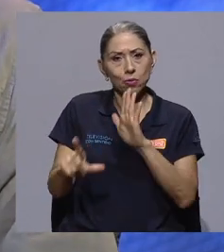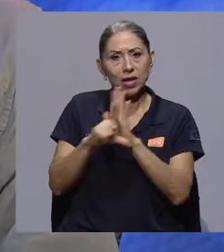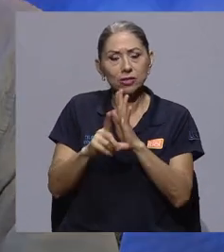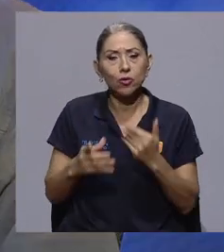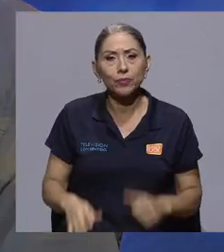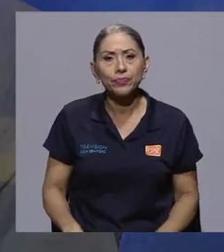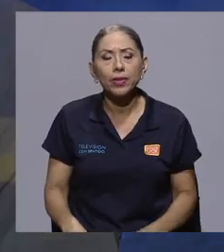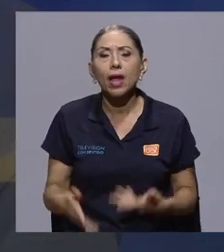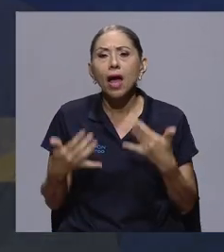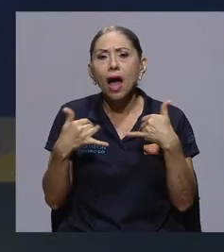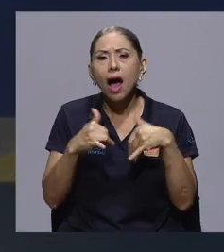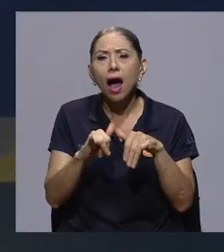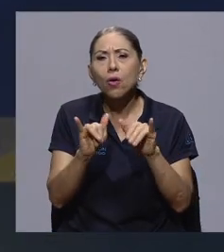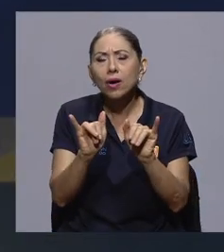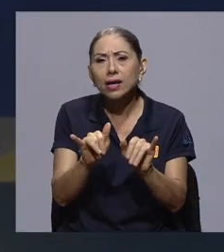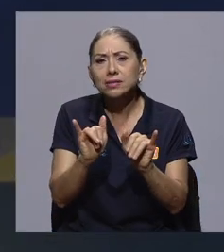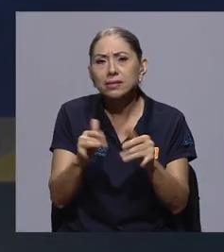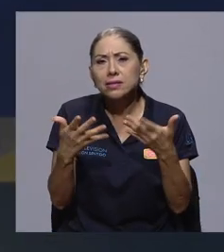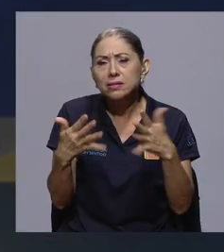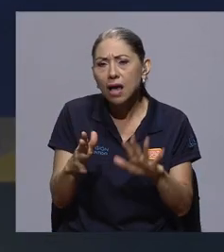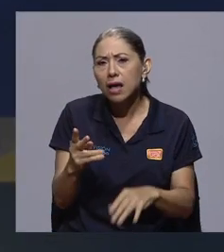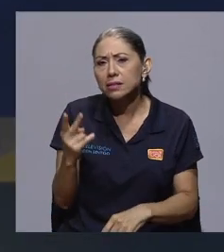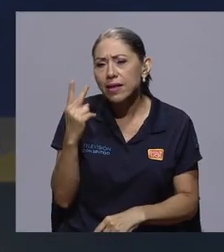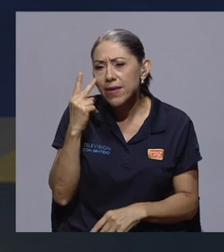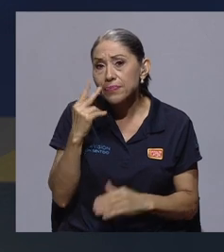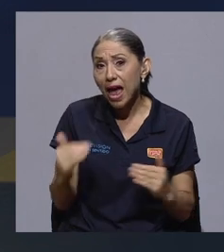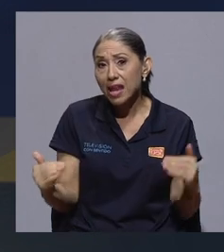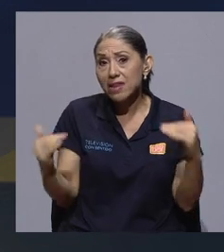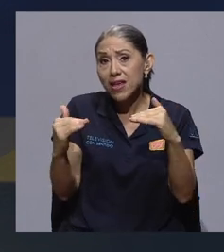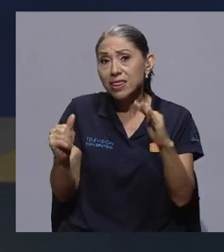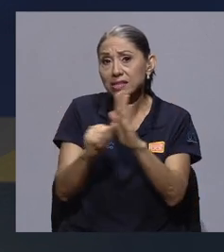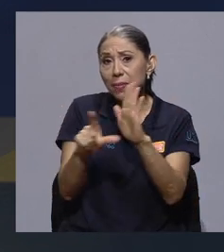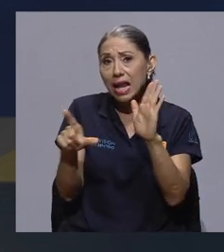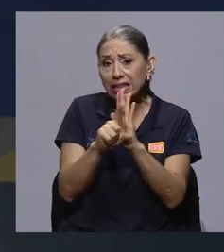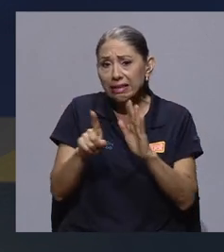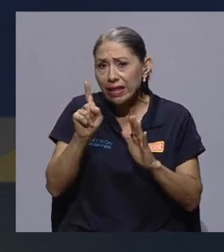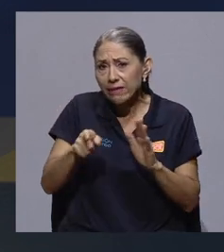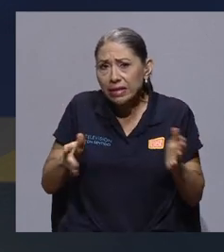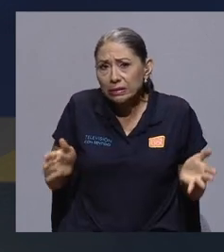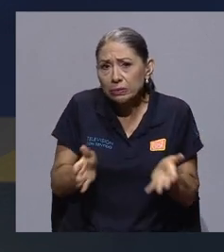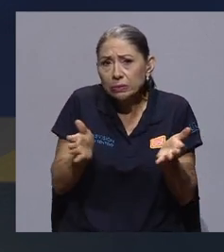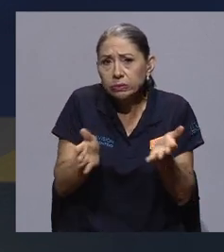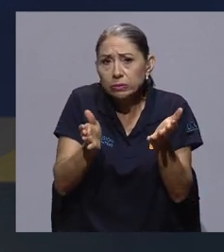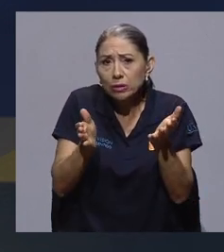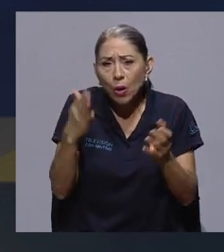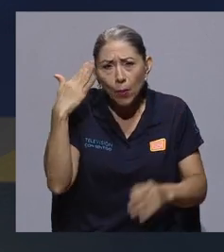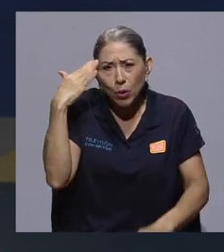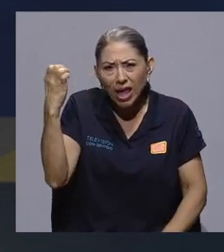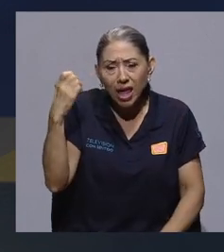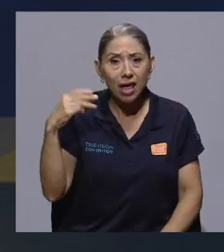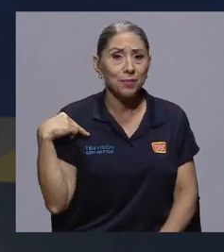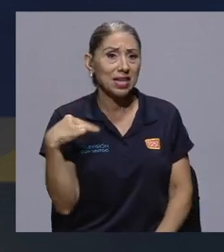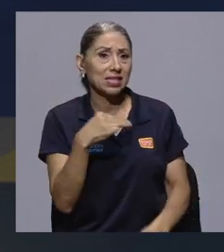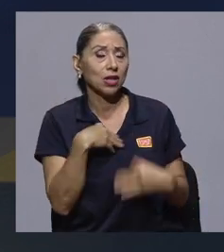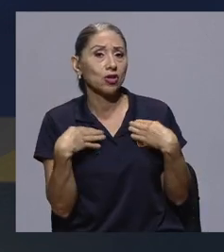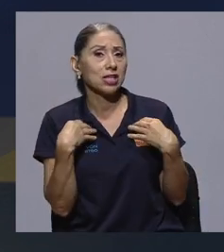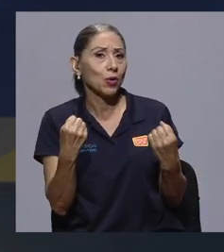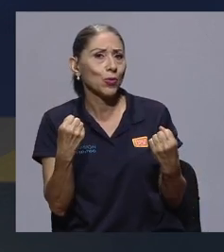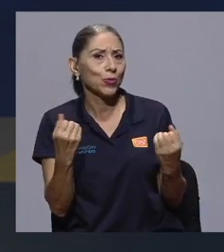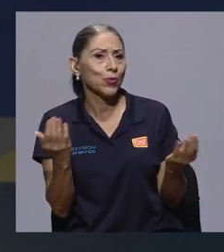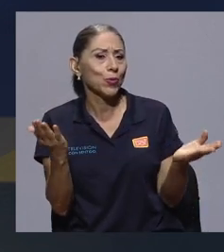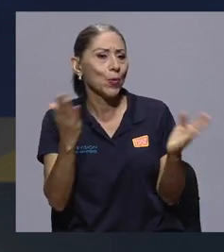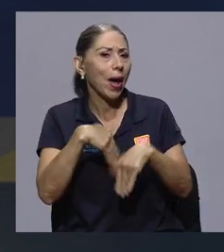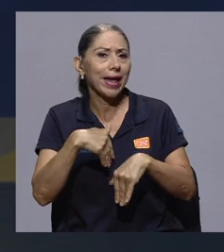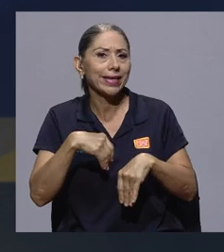así, se ve que hay que empujarlo a nivel legislativo porque desde el Ministerio de Salud parece ser que no hay la